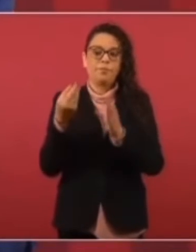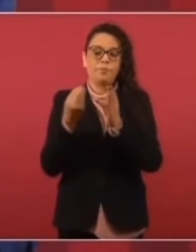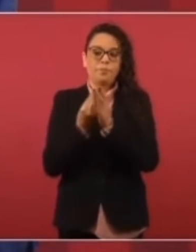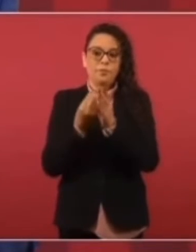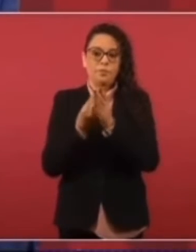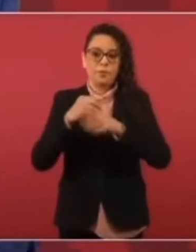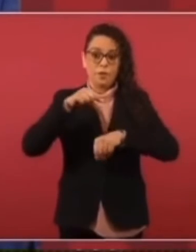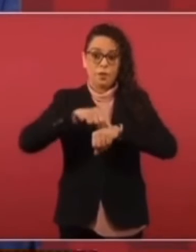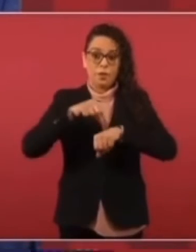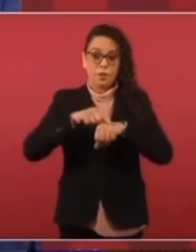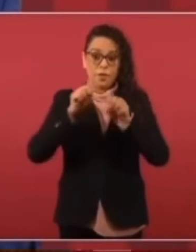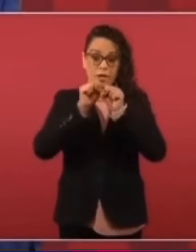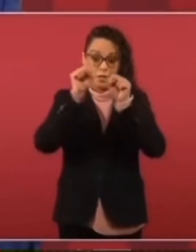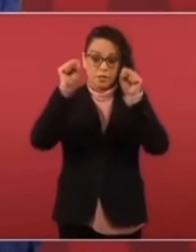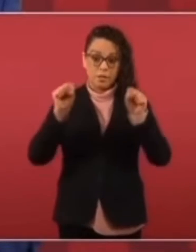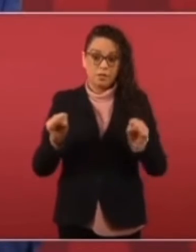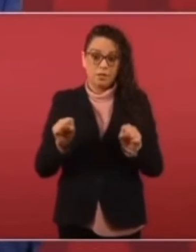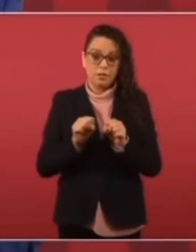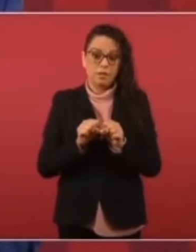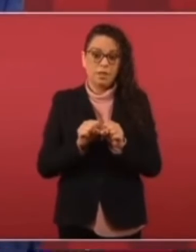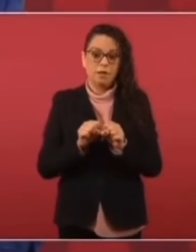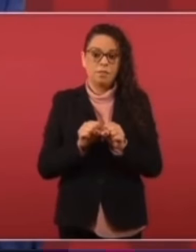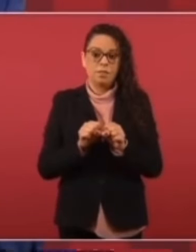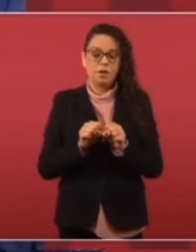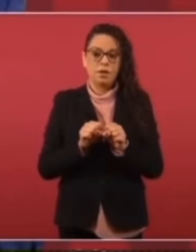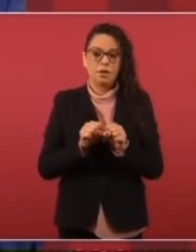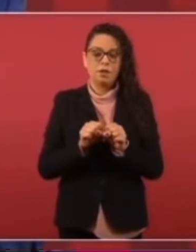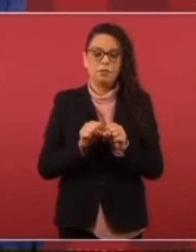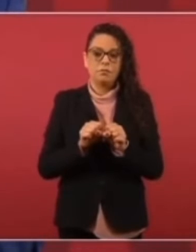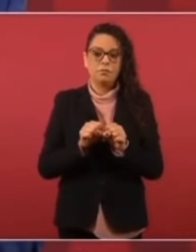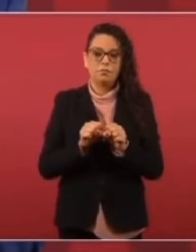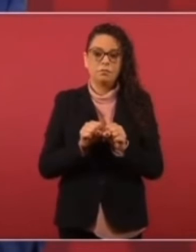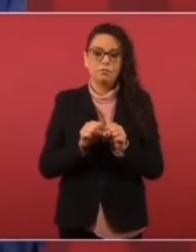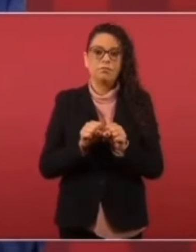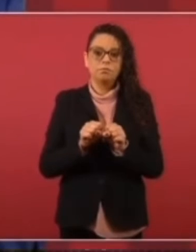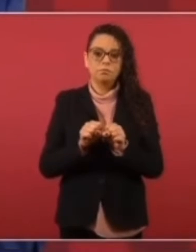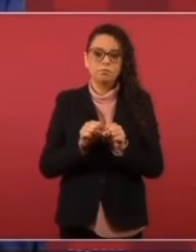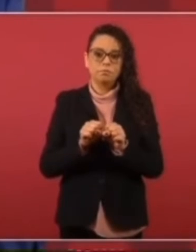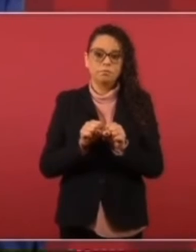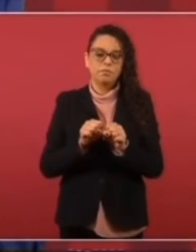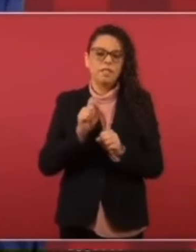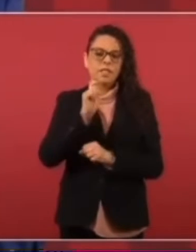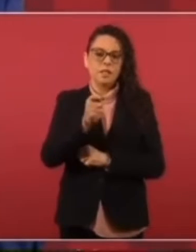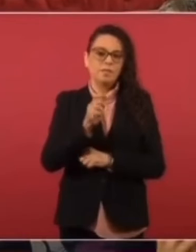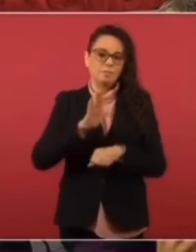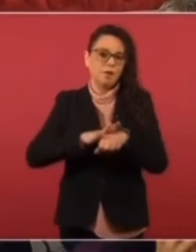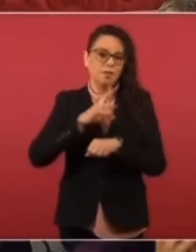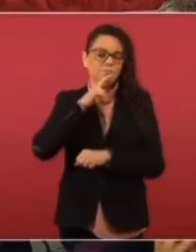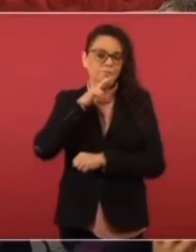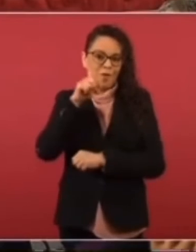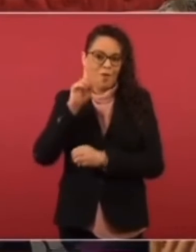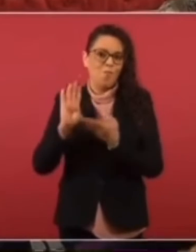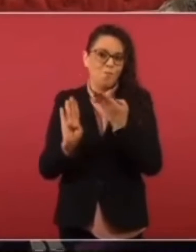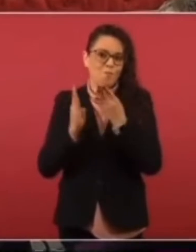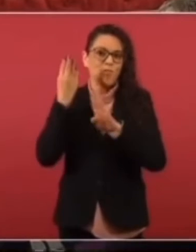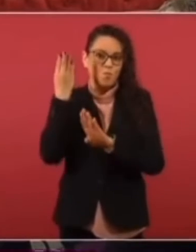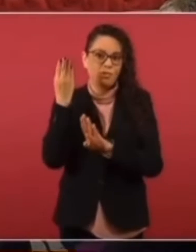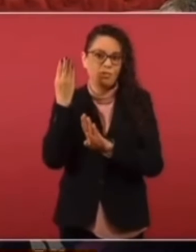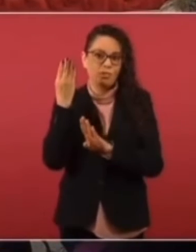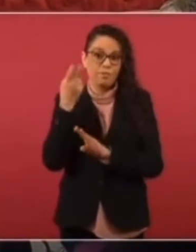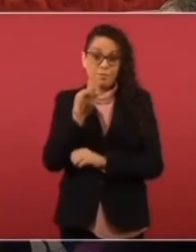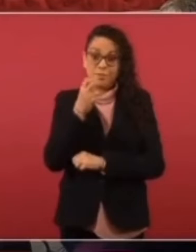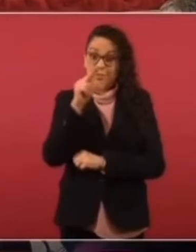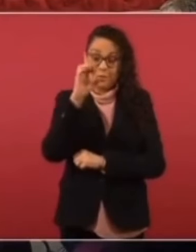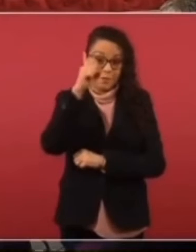de nuestro país como uno de los mejores del mundo, es todo un desafío.